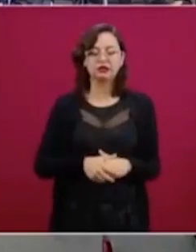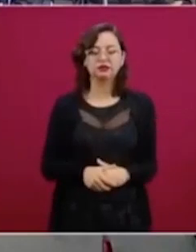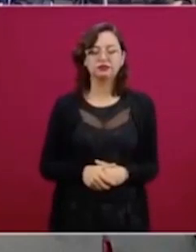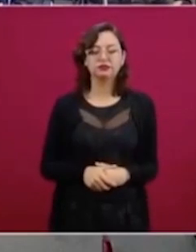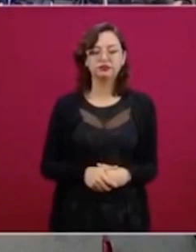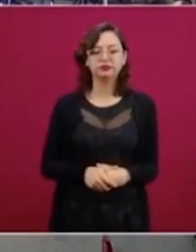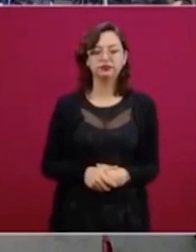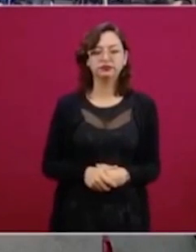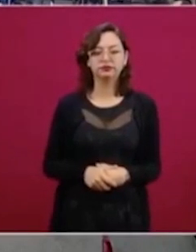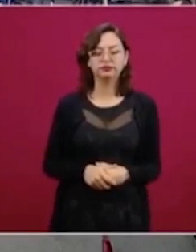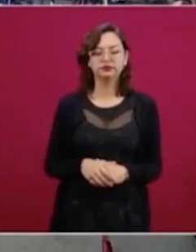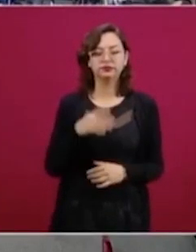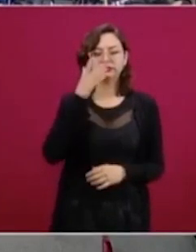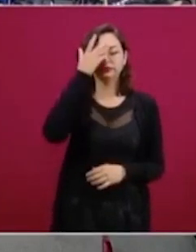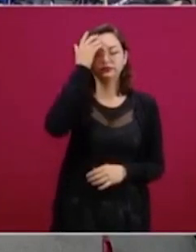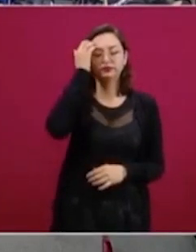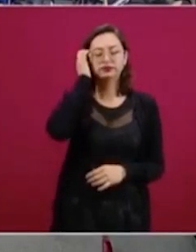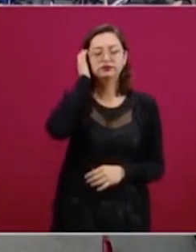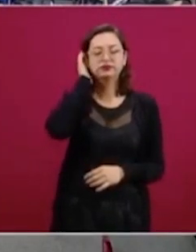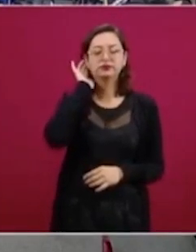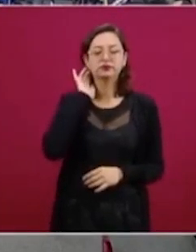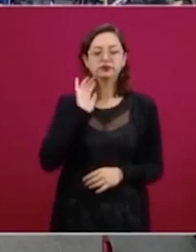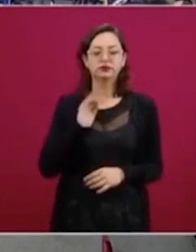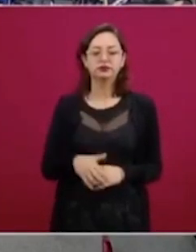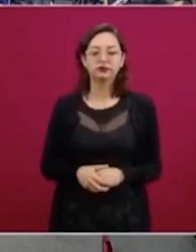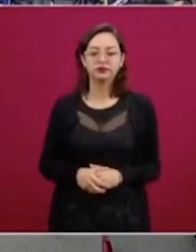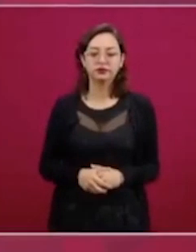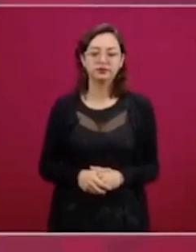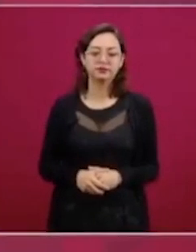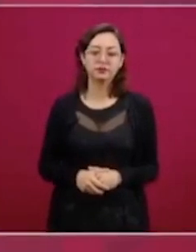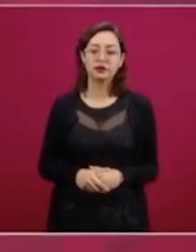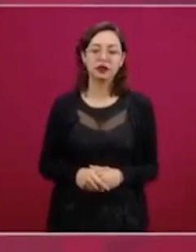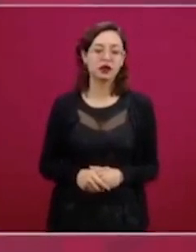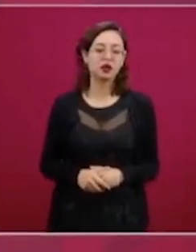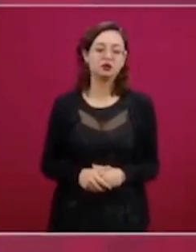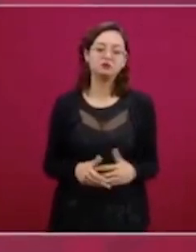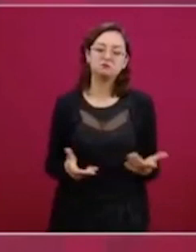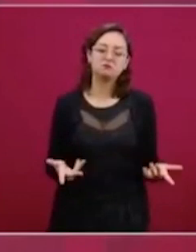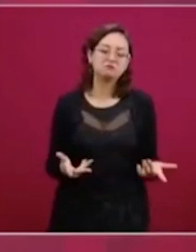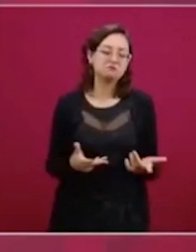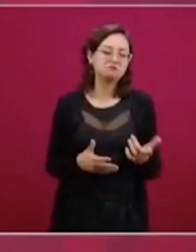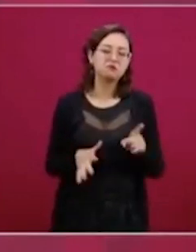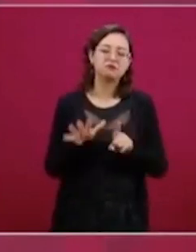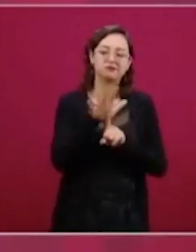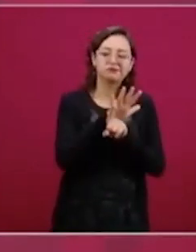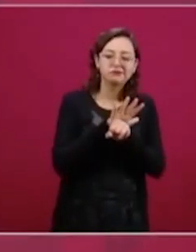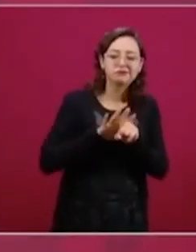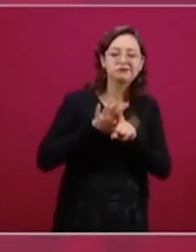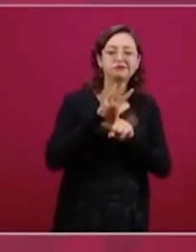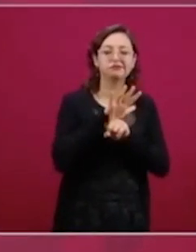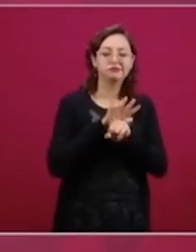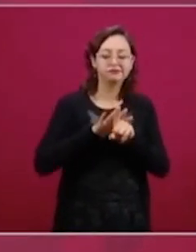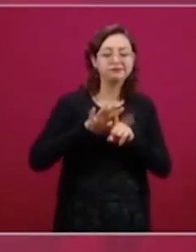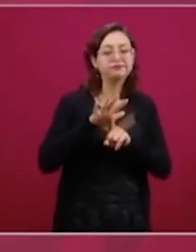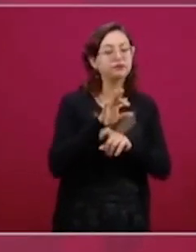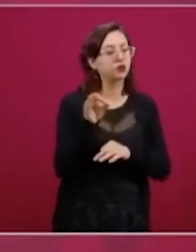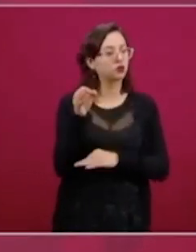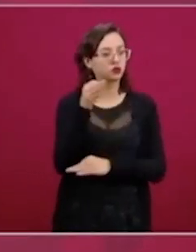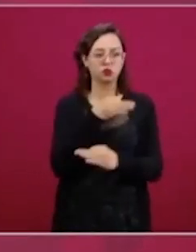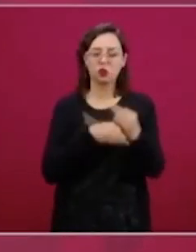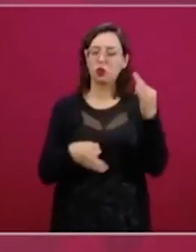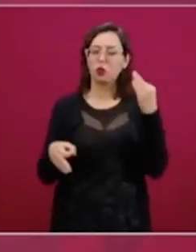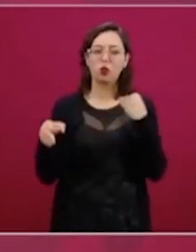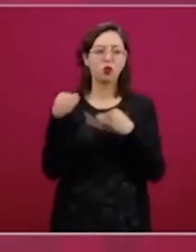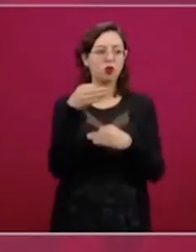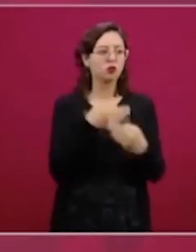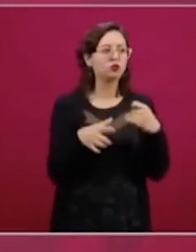Todo es por convencimiento, volvemos a lo que